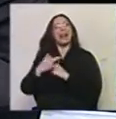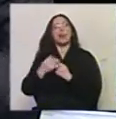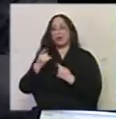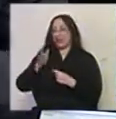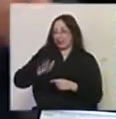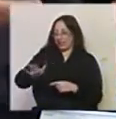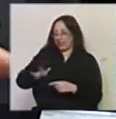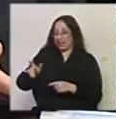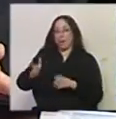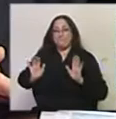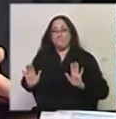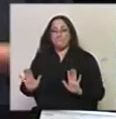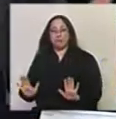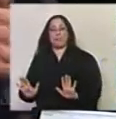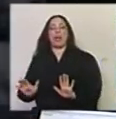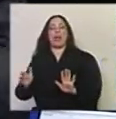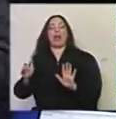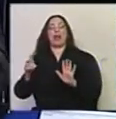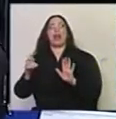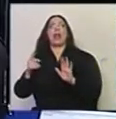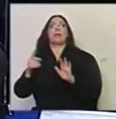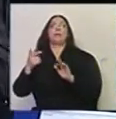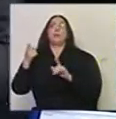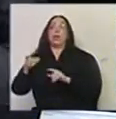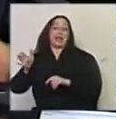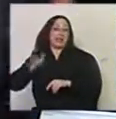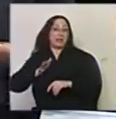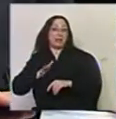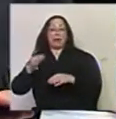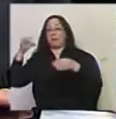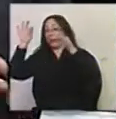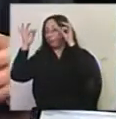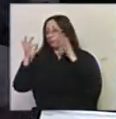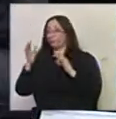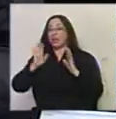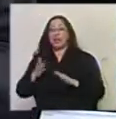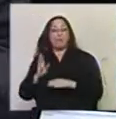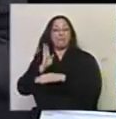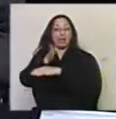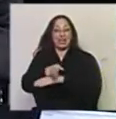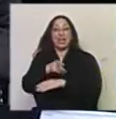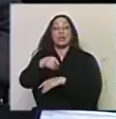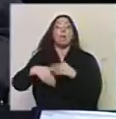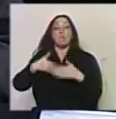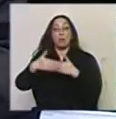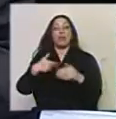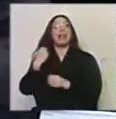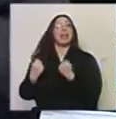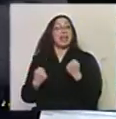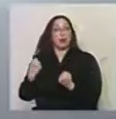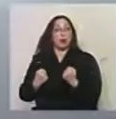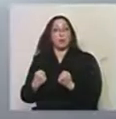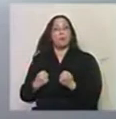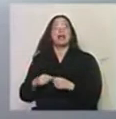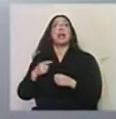que se prepara para, en este caso la chica, que se prepara para asistir, y eso genera un movimiento en nuestra economía, o el que